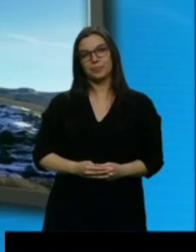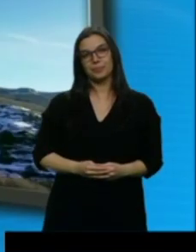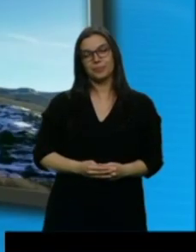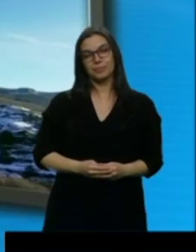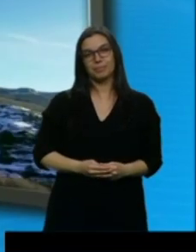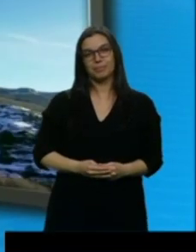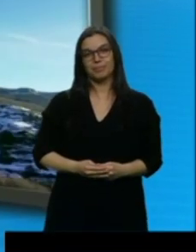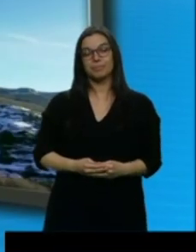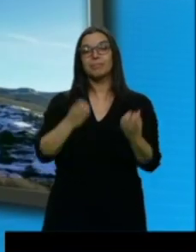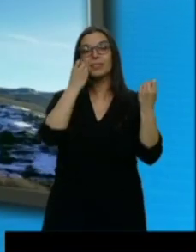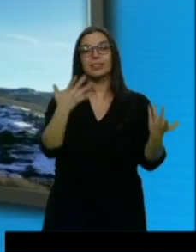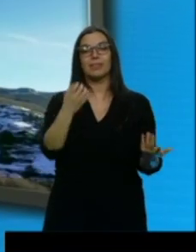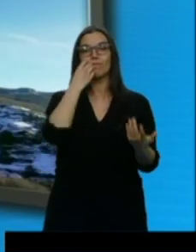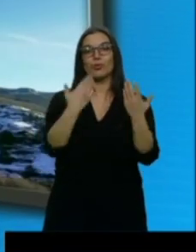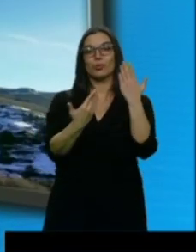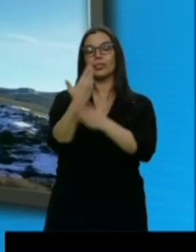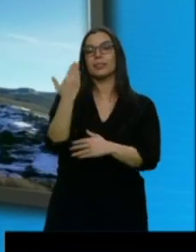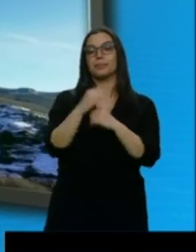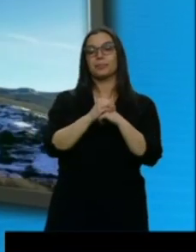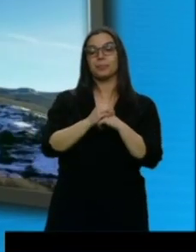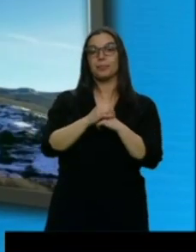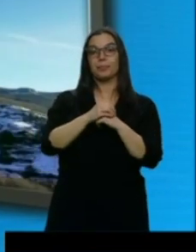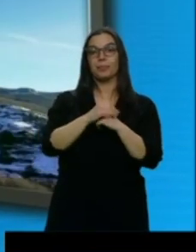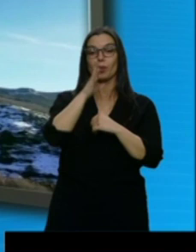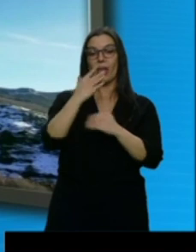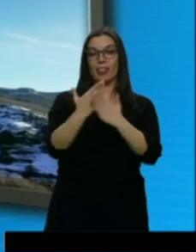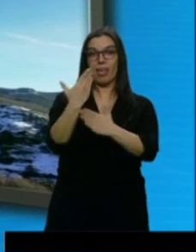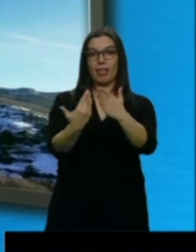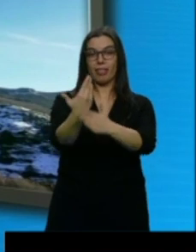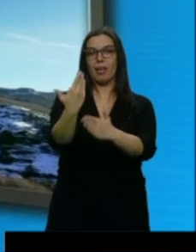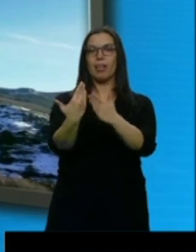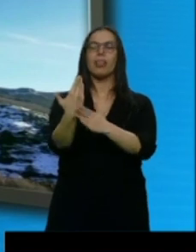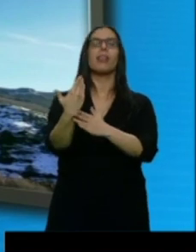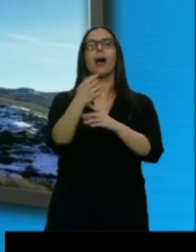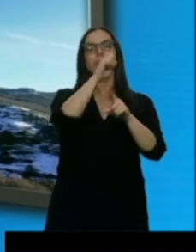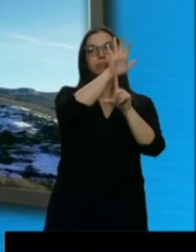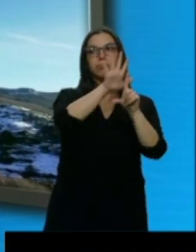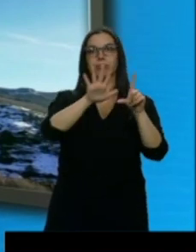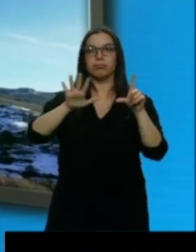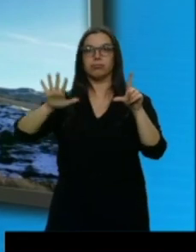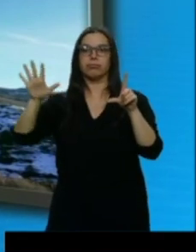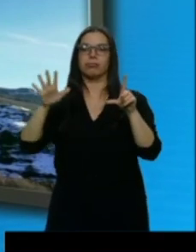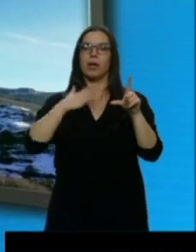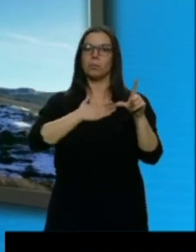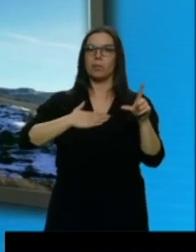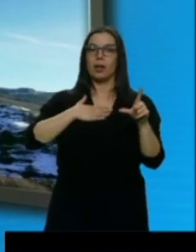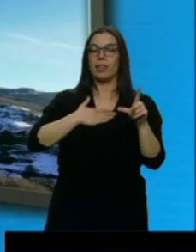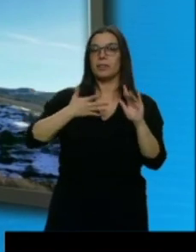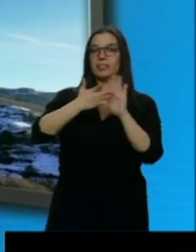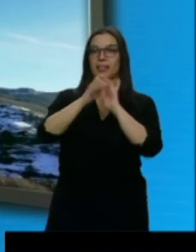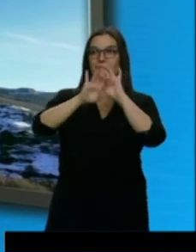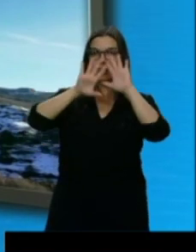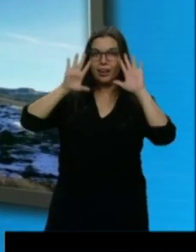¿Qué tal? Buenos días. Durante estos próximos días, las altas presiones van a seguir dominando el ambiente. Eso se traduce en cielos prácticamente